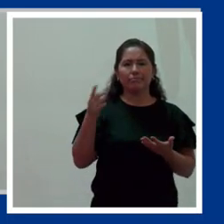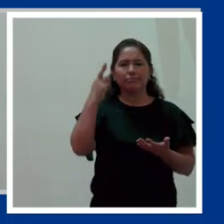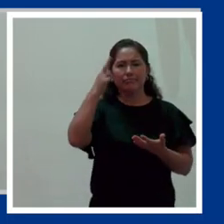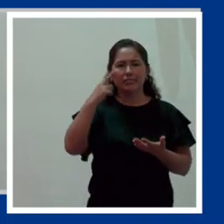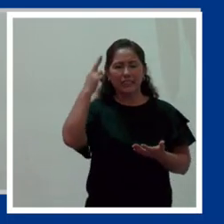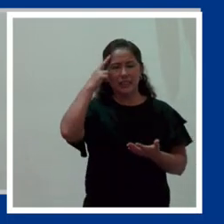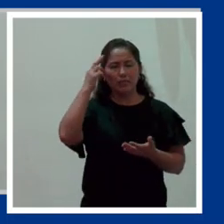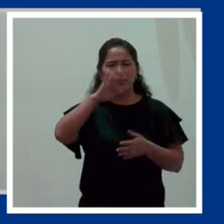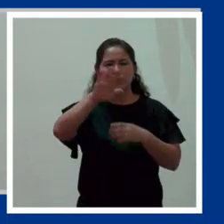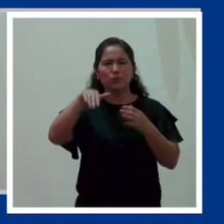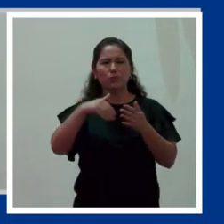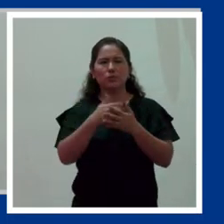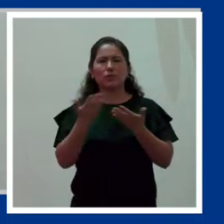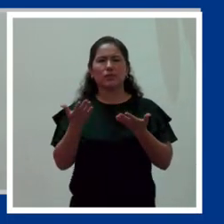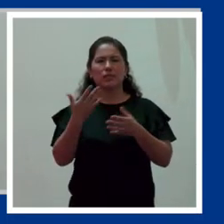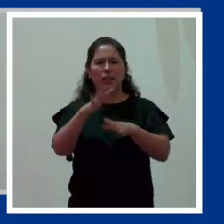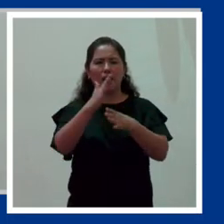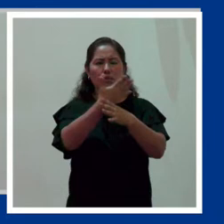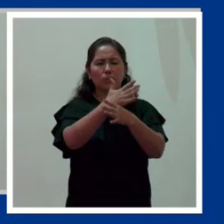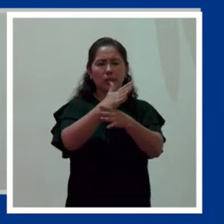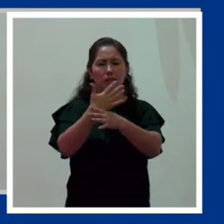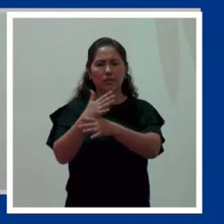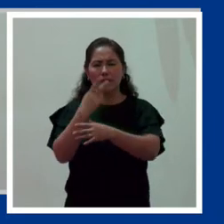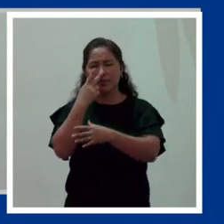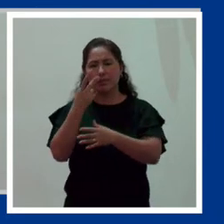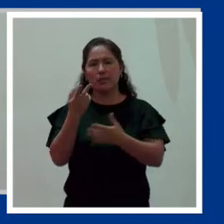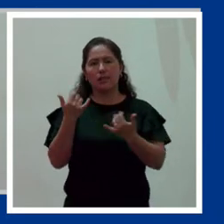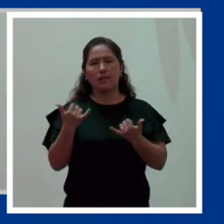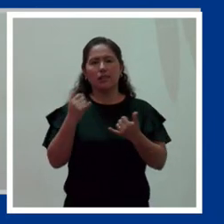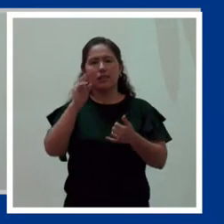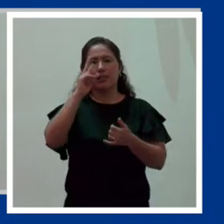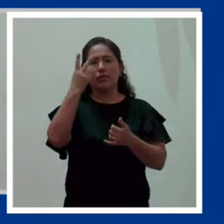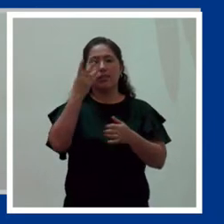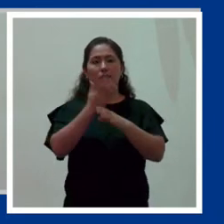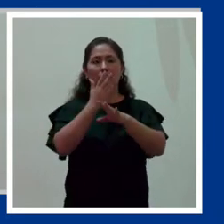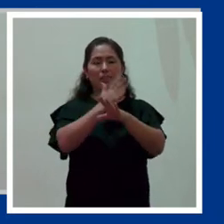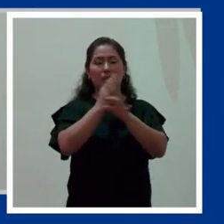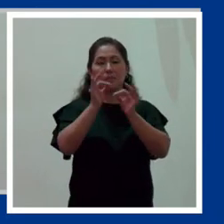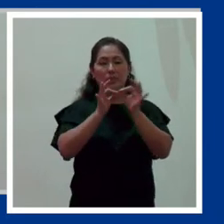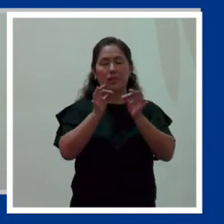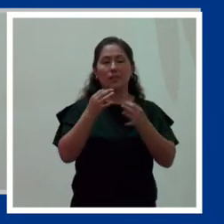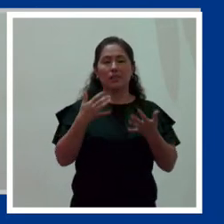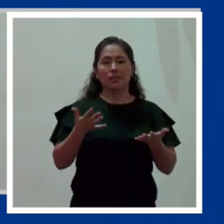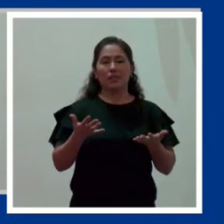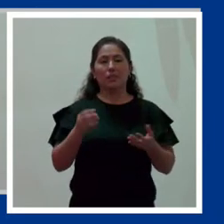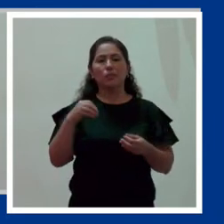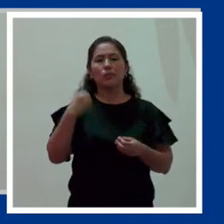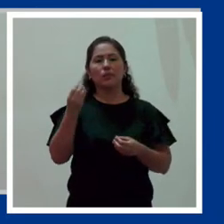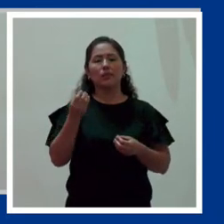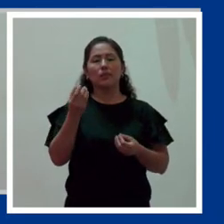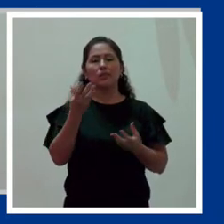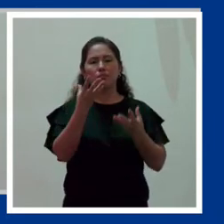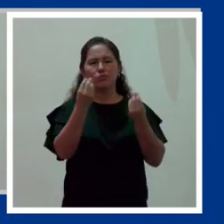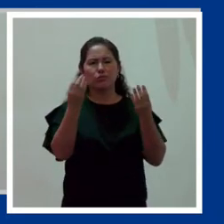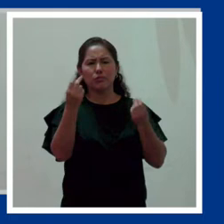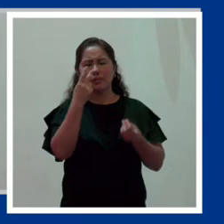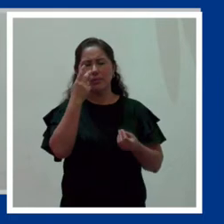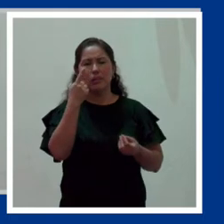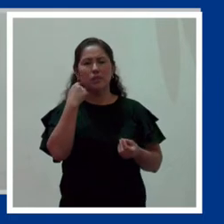compartido en las dos ponencias anteriores. Porque generalmente los varones,